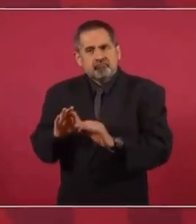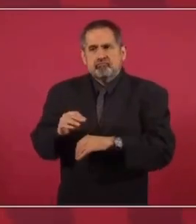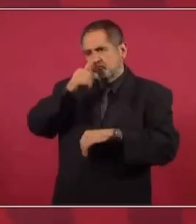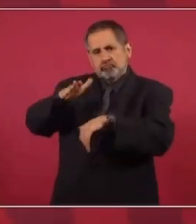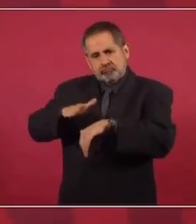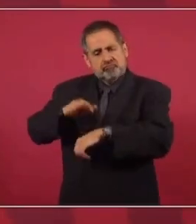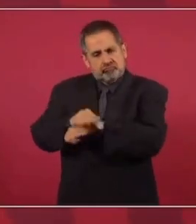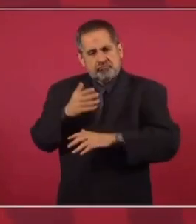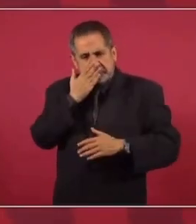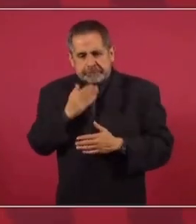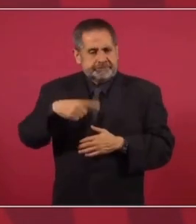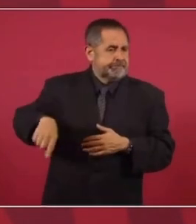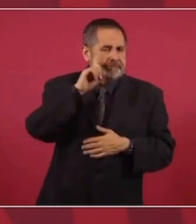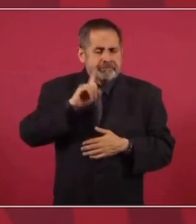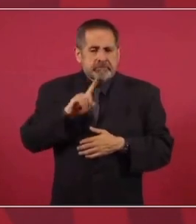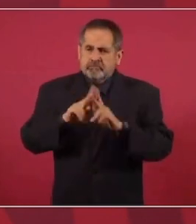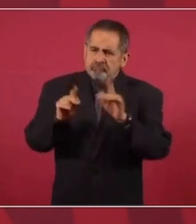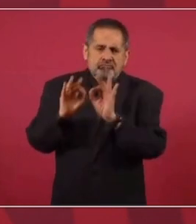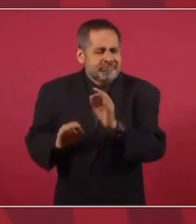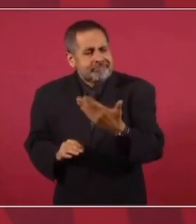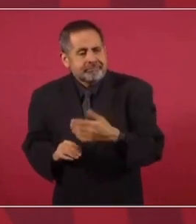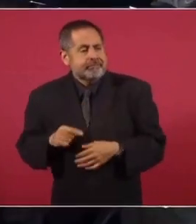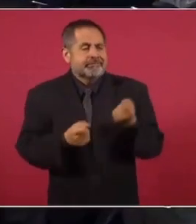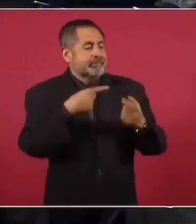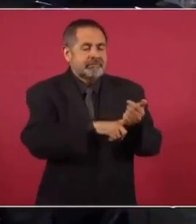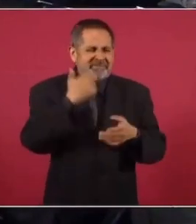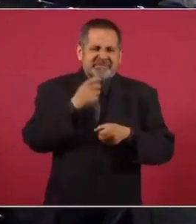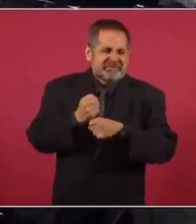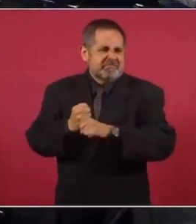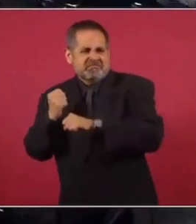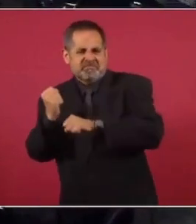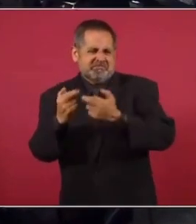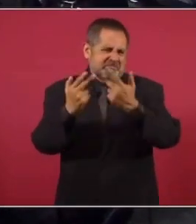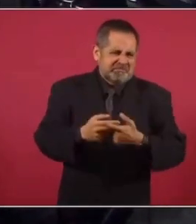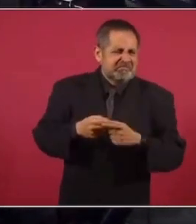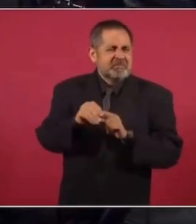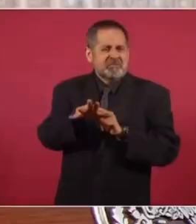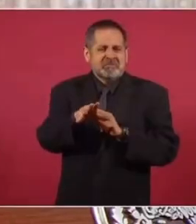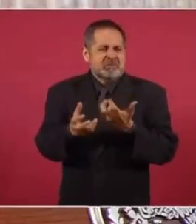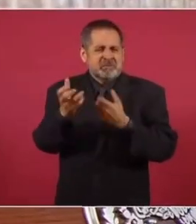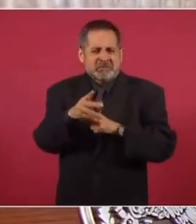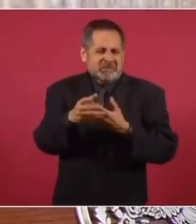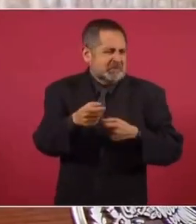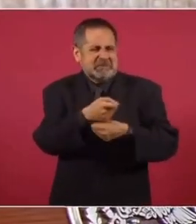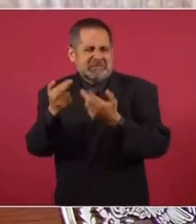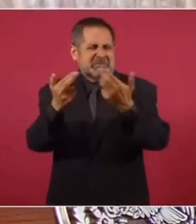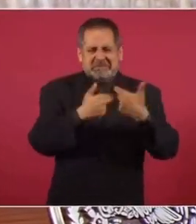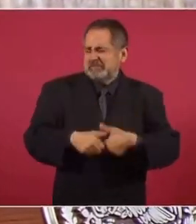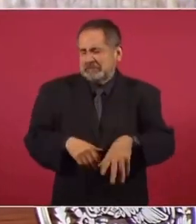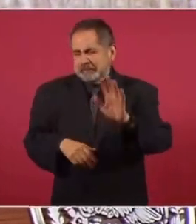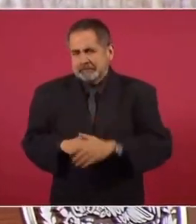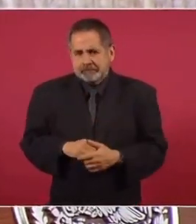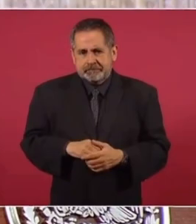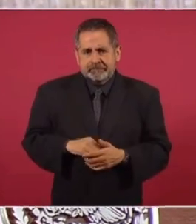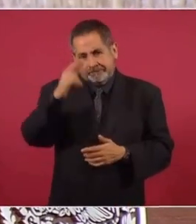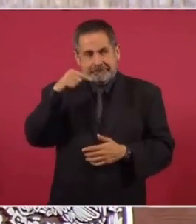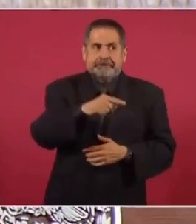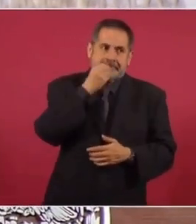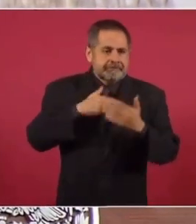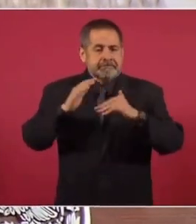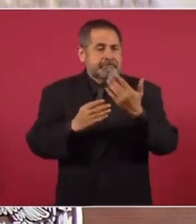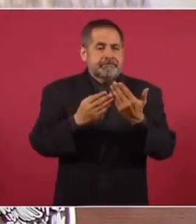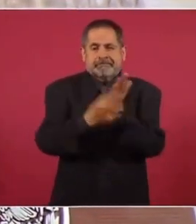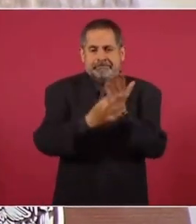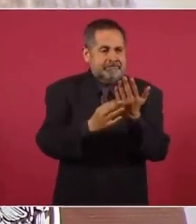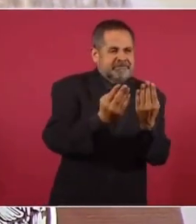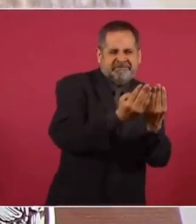pacífica, normal, no, son marros y sopletes y es cuando tenemos que poner vallas